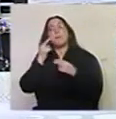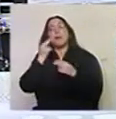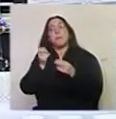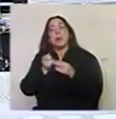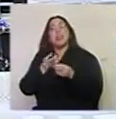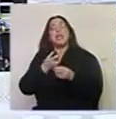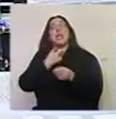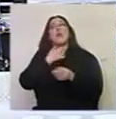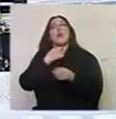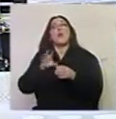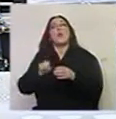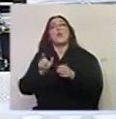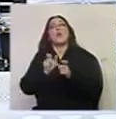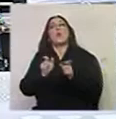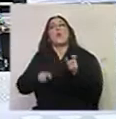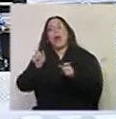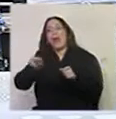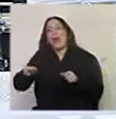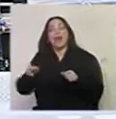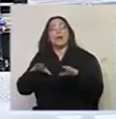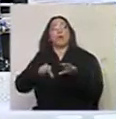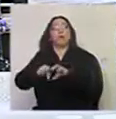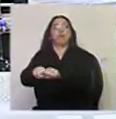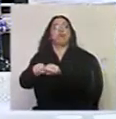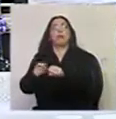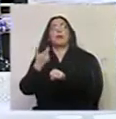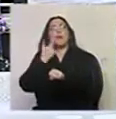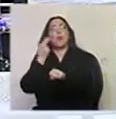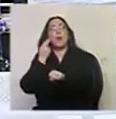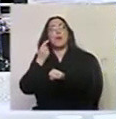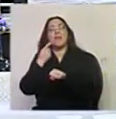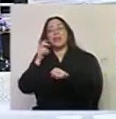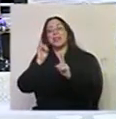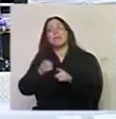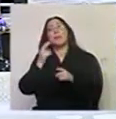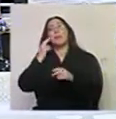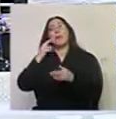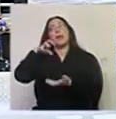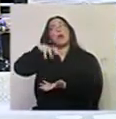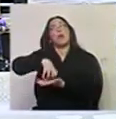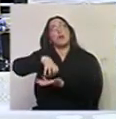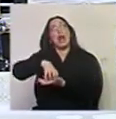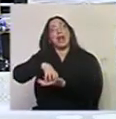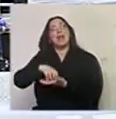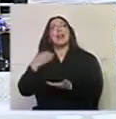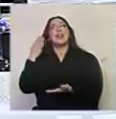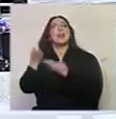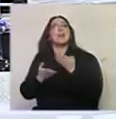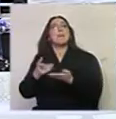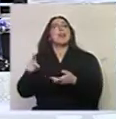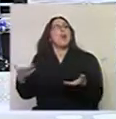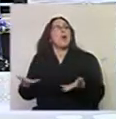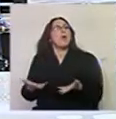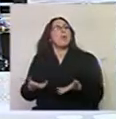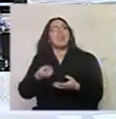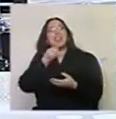problema que puede ser de recursos o también de cuestiones locativas. ¿La demanda hoy cómo es para